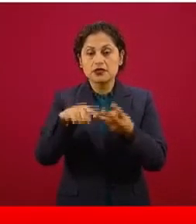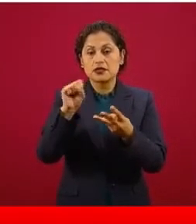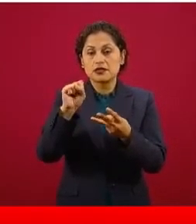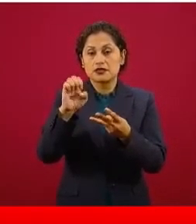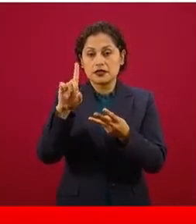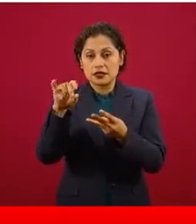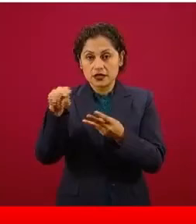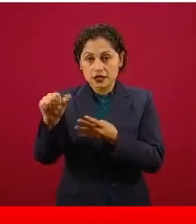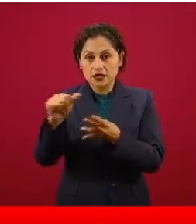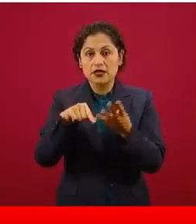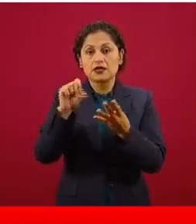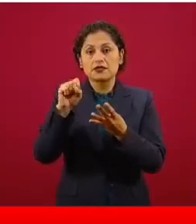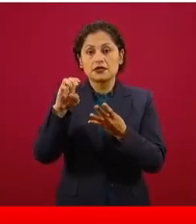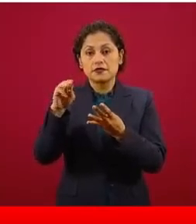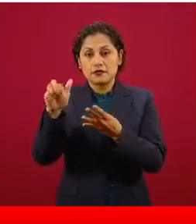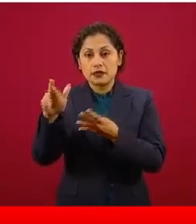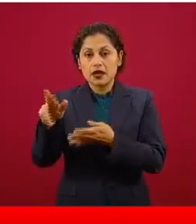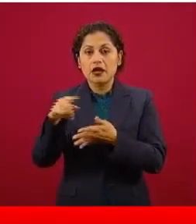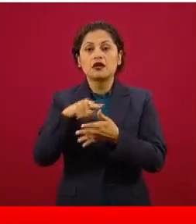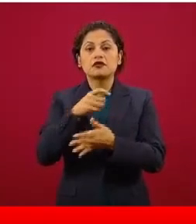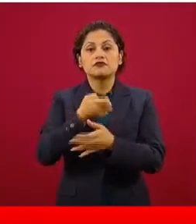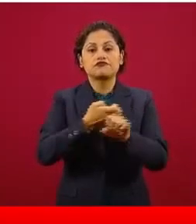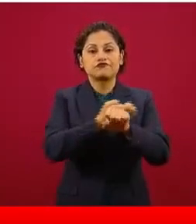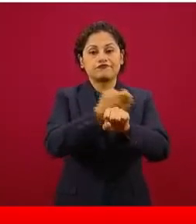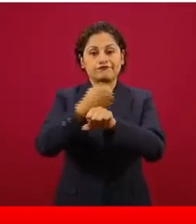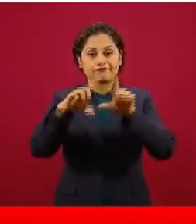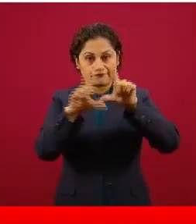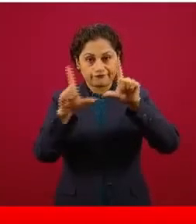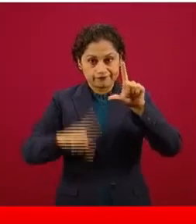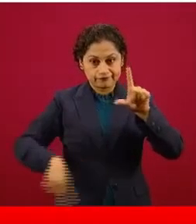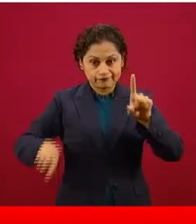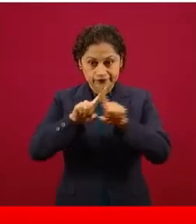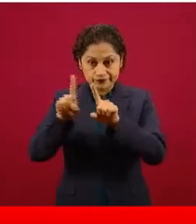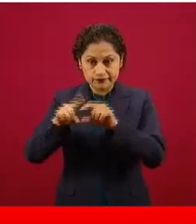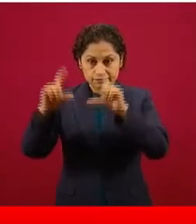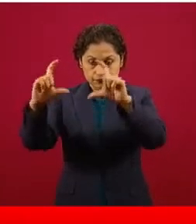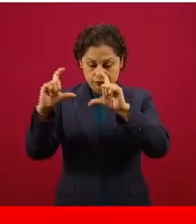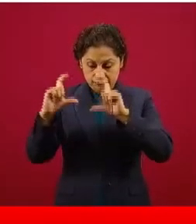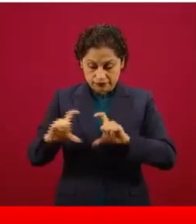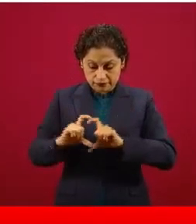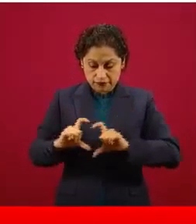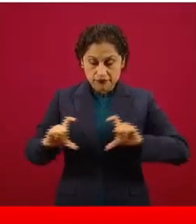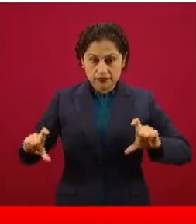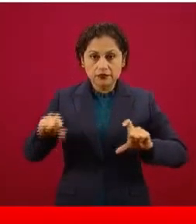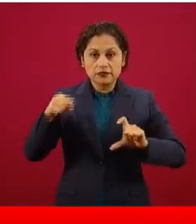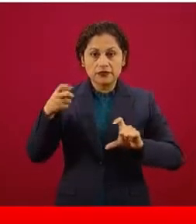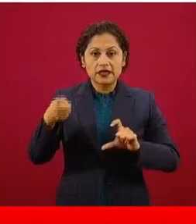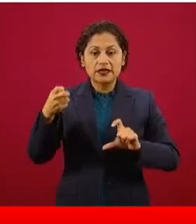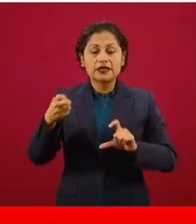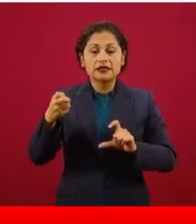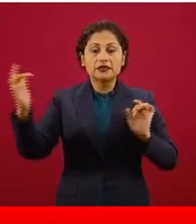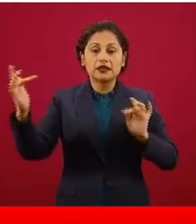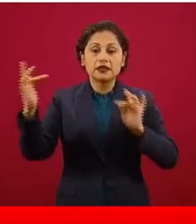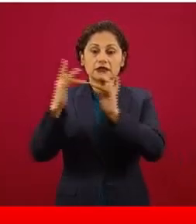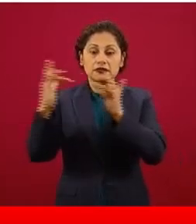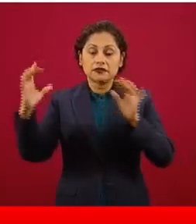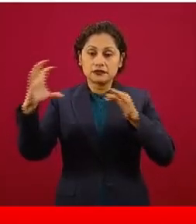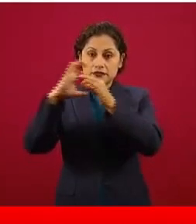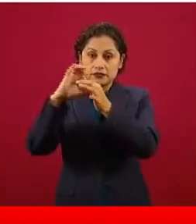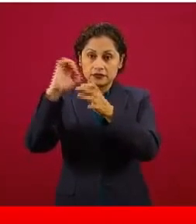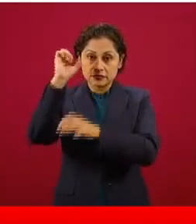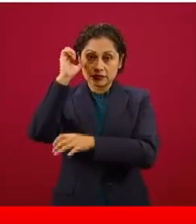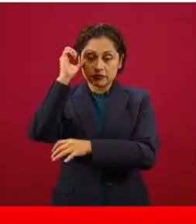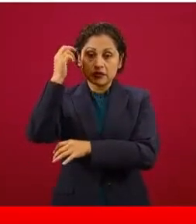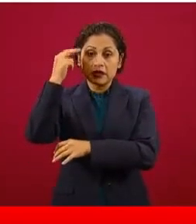32 entidades federativas. En el cuadro abajo es el Puente Aéreo México-China, donde hemos adquirido equipo de protección